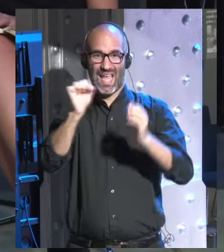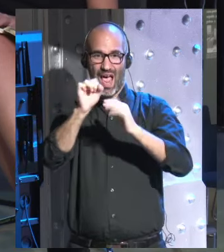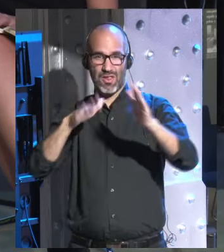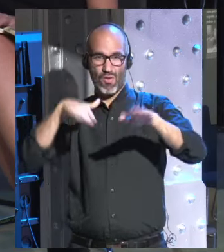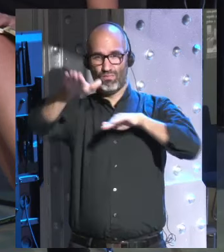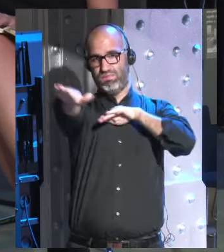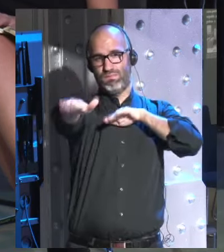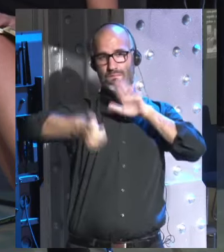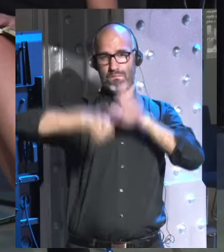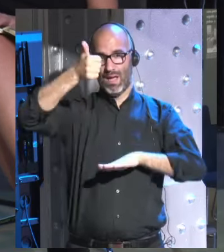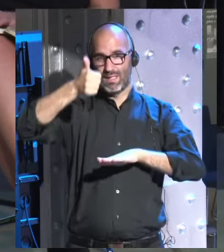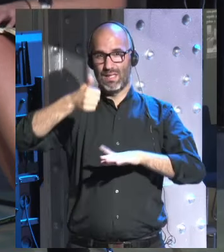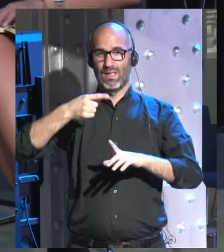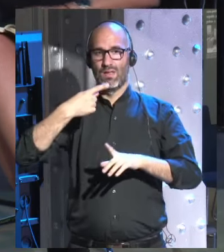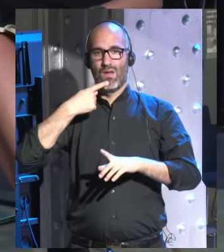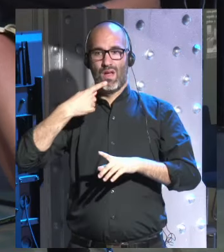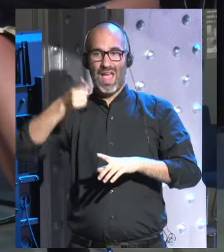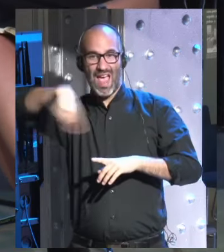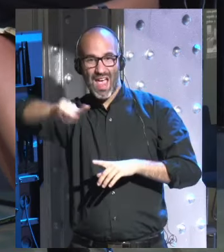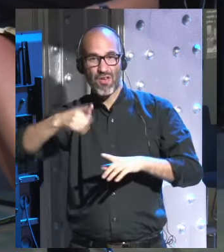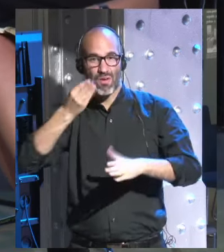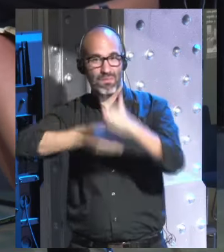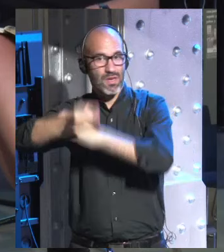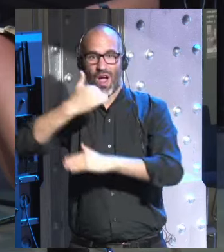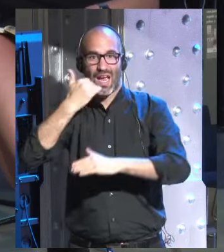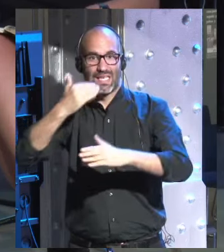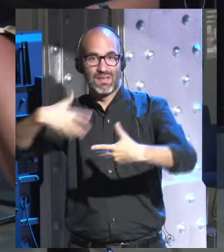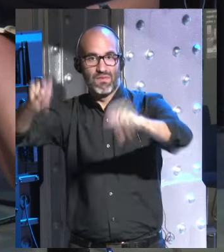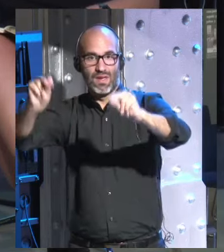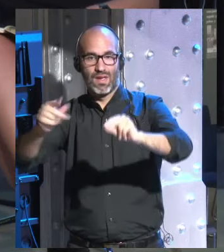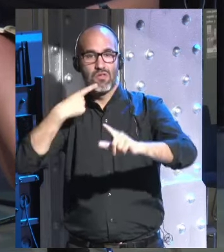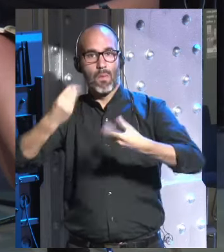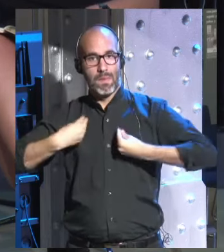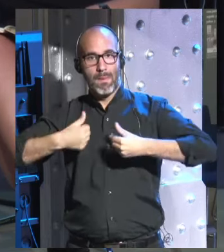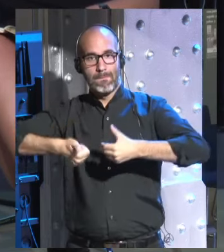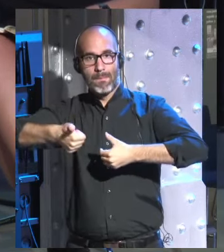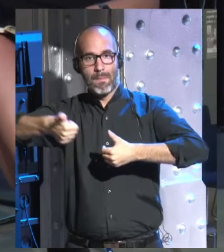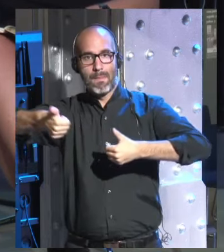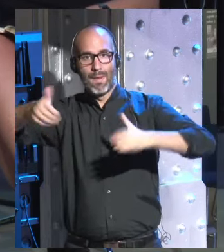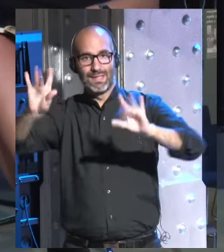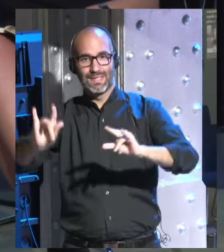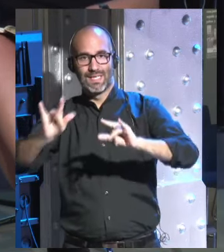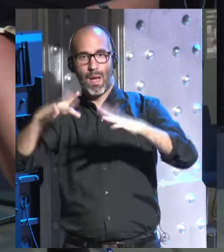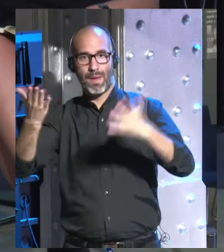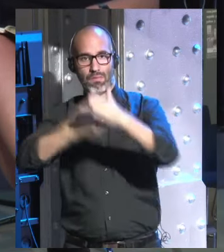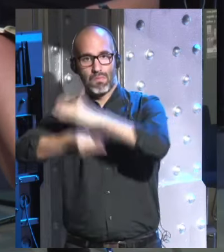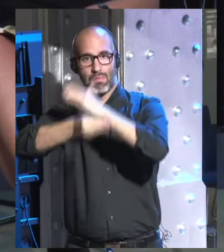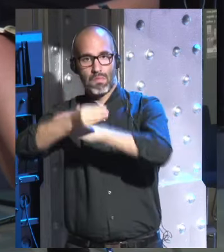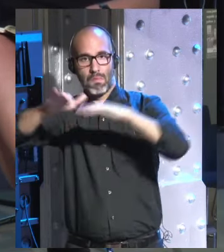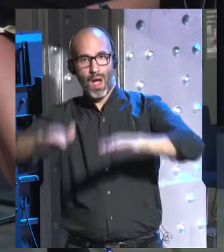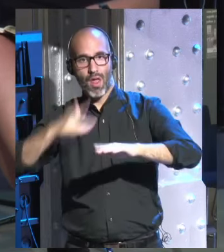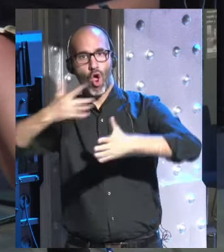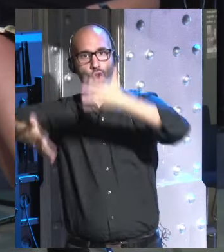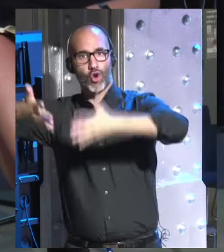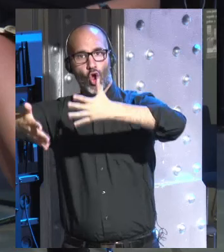y prácticamente se puede decir que han dejado de tener niños viven cada vez más y tienen cada vez una tecnología y unos